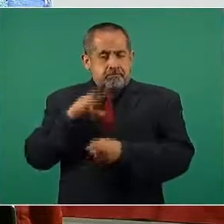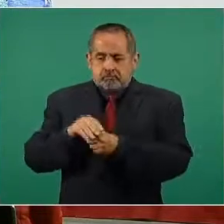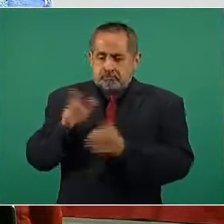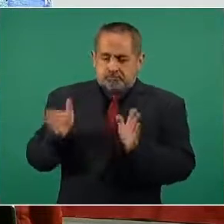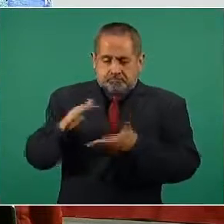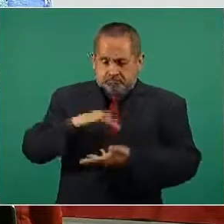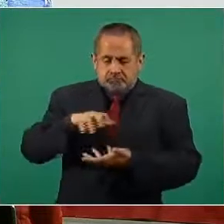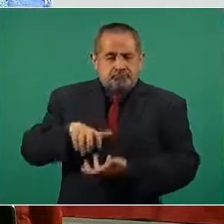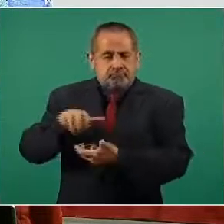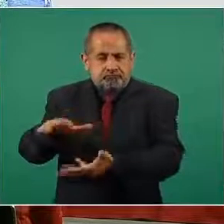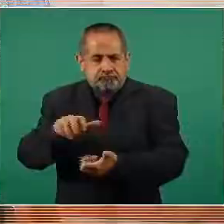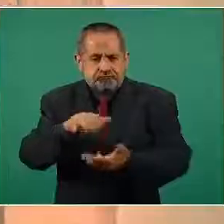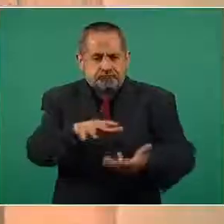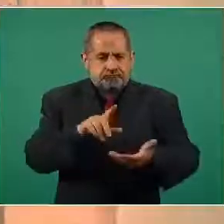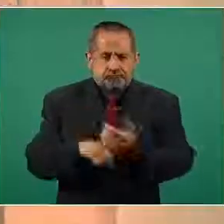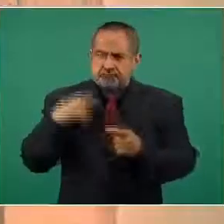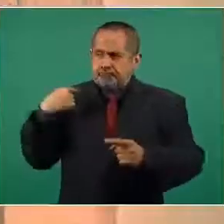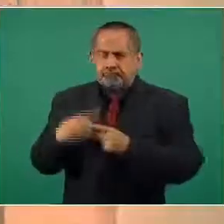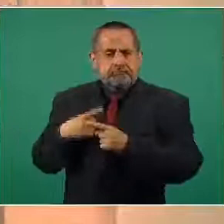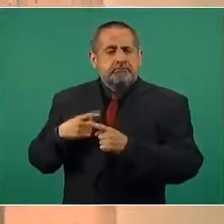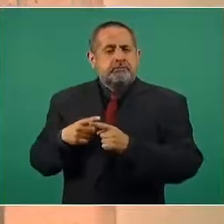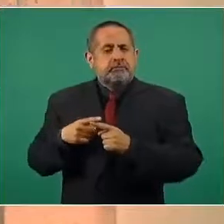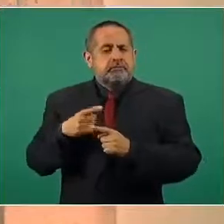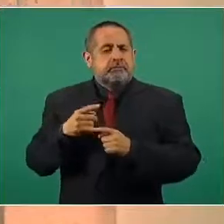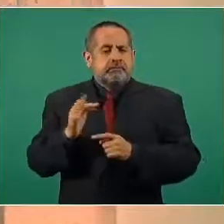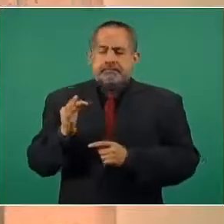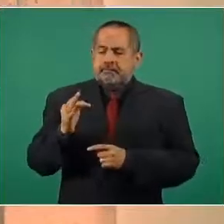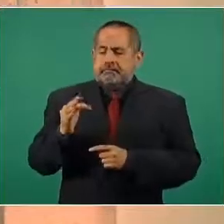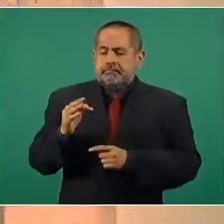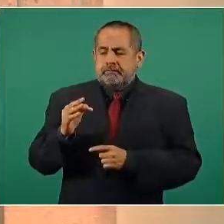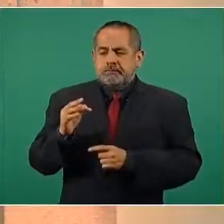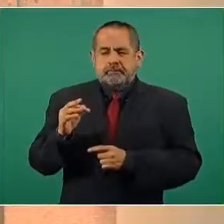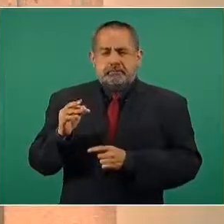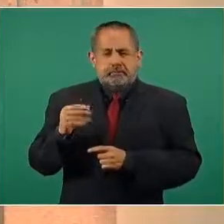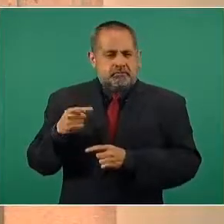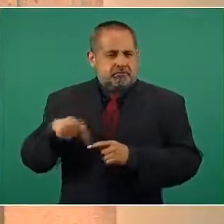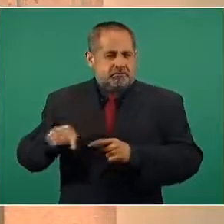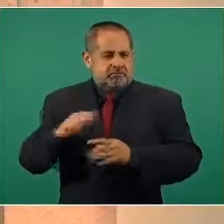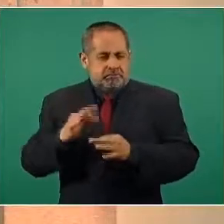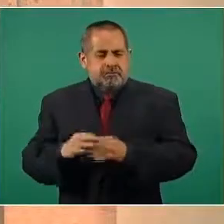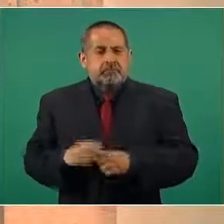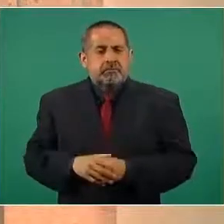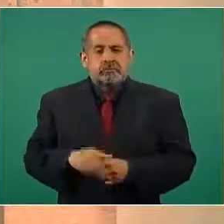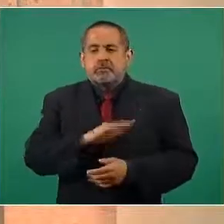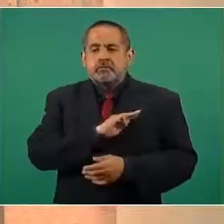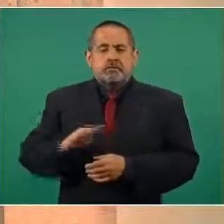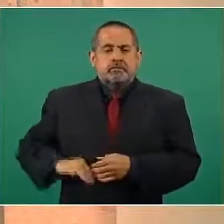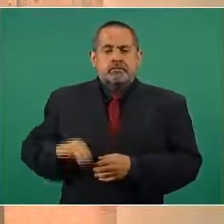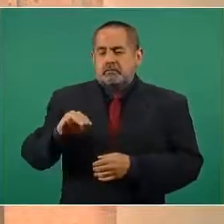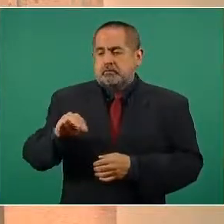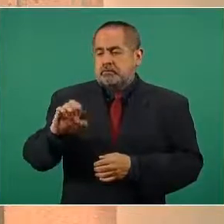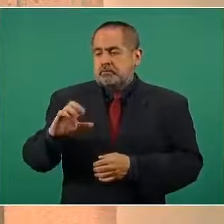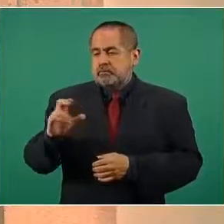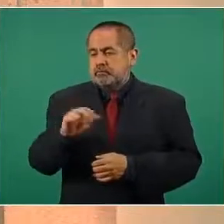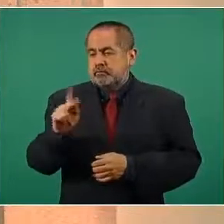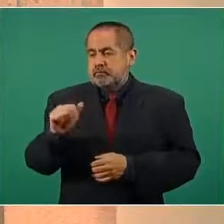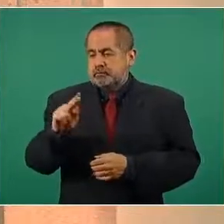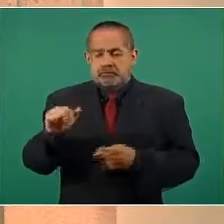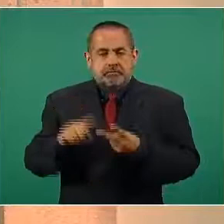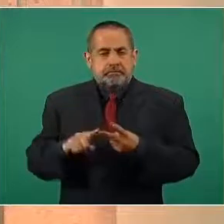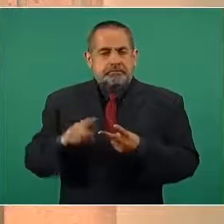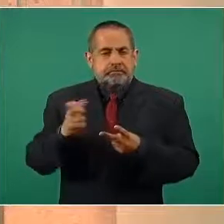20 de enero de esta fecha, 2021 a febrero, en los municipios de Macuspana, Nacajuca,